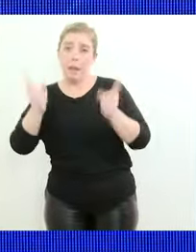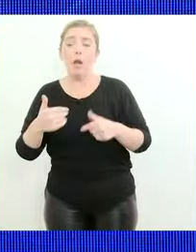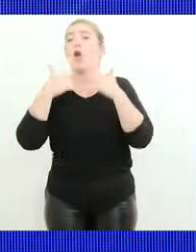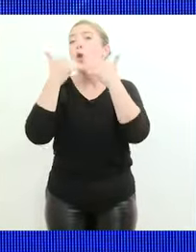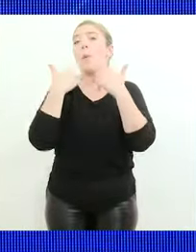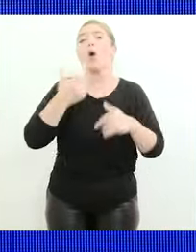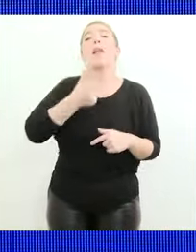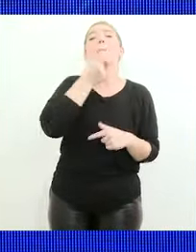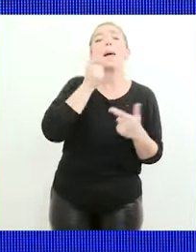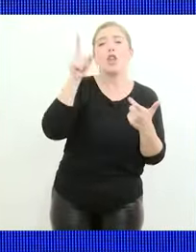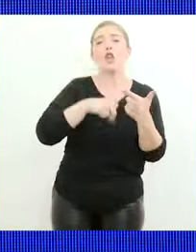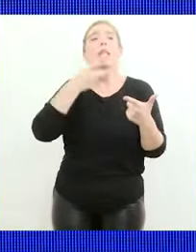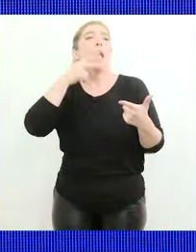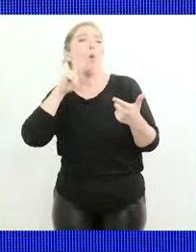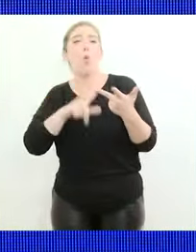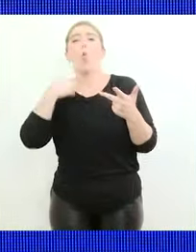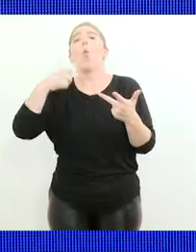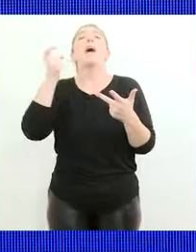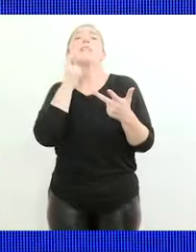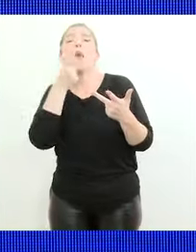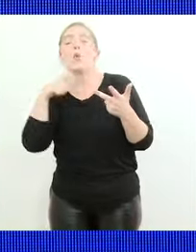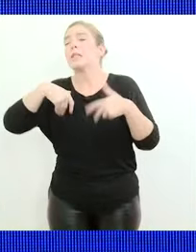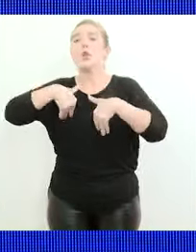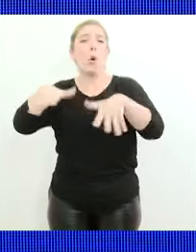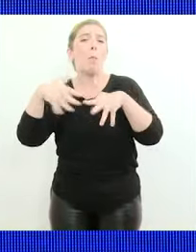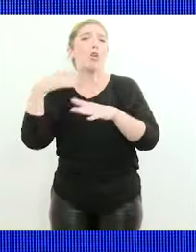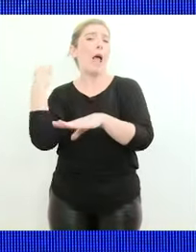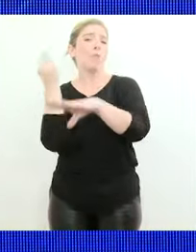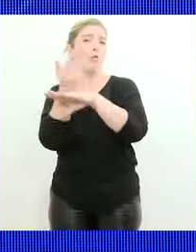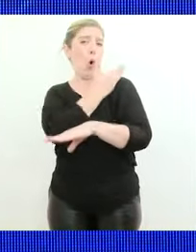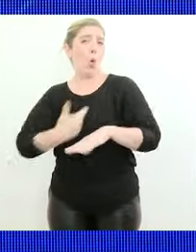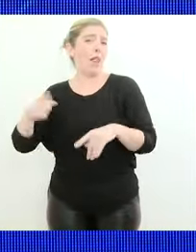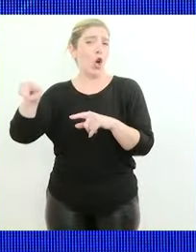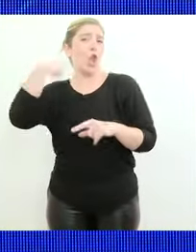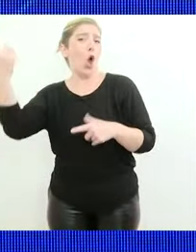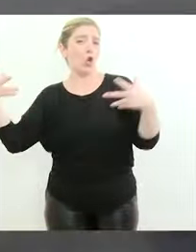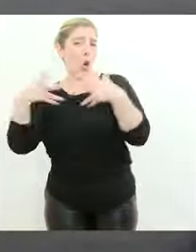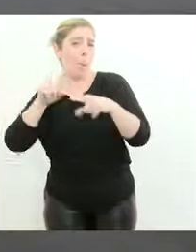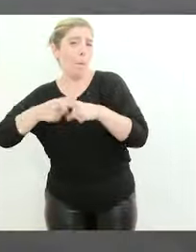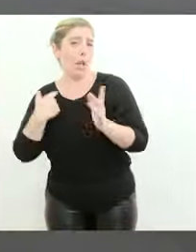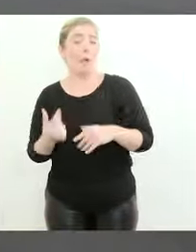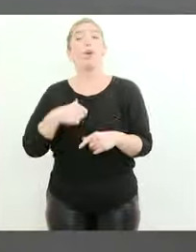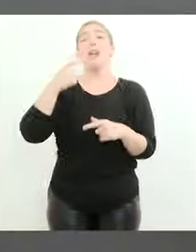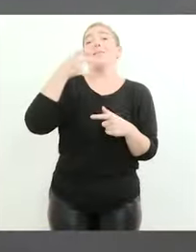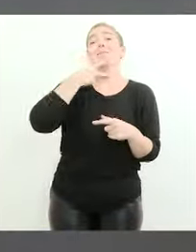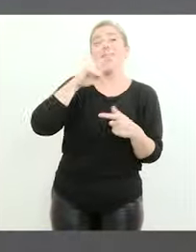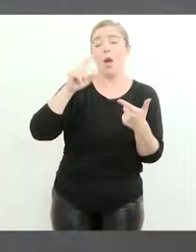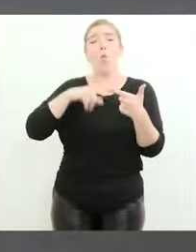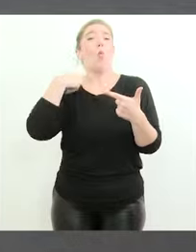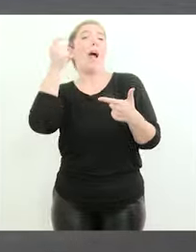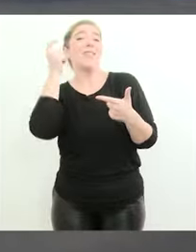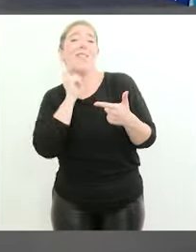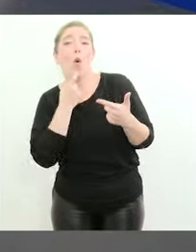en San Juan o en San Luis gobierna alguien de otra fuerza política, porque en San Luis, en San Juan, en Mendoza viven argentinos que